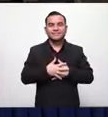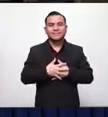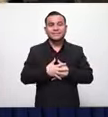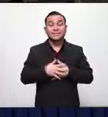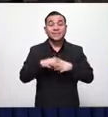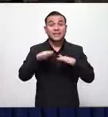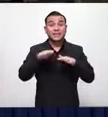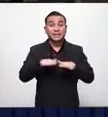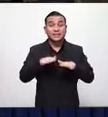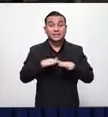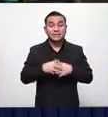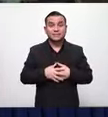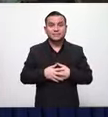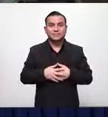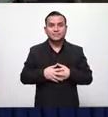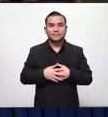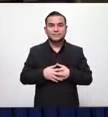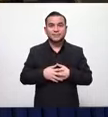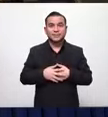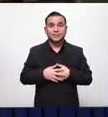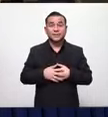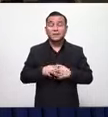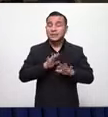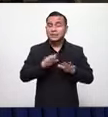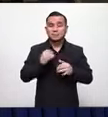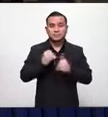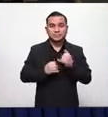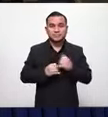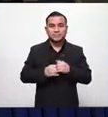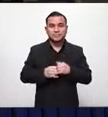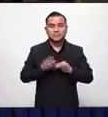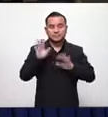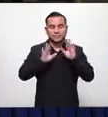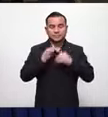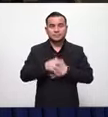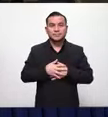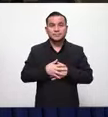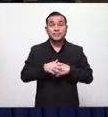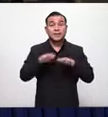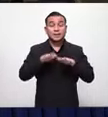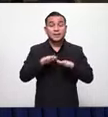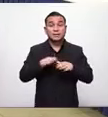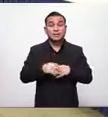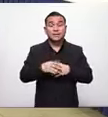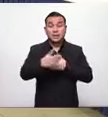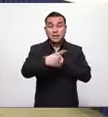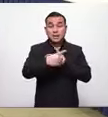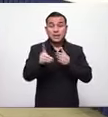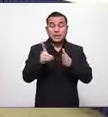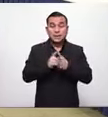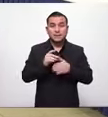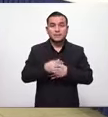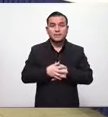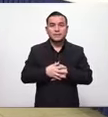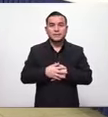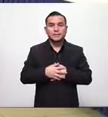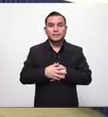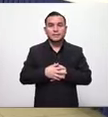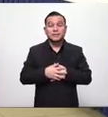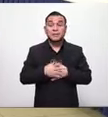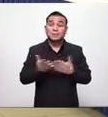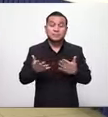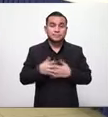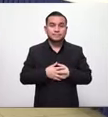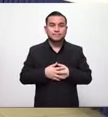Muchísimas gracias solamente serán mis palabras gracias muy amable gracias diputado bueno